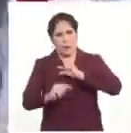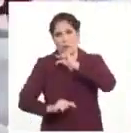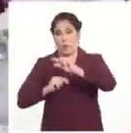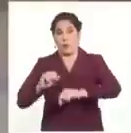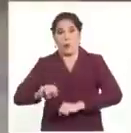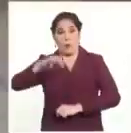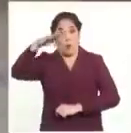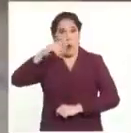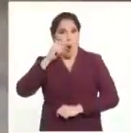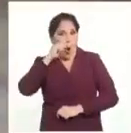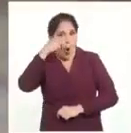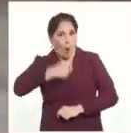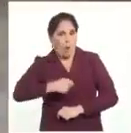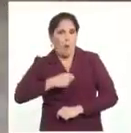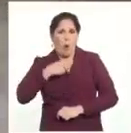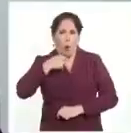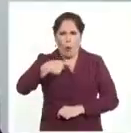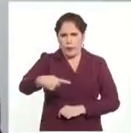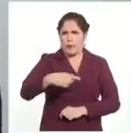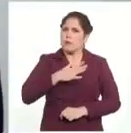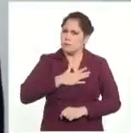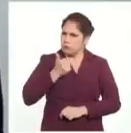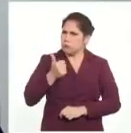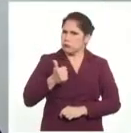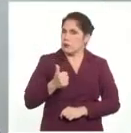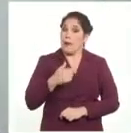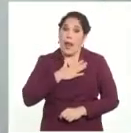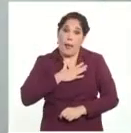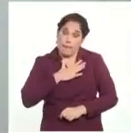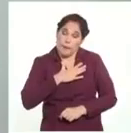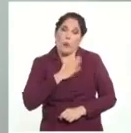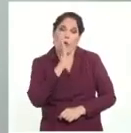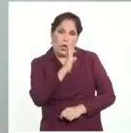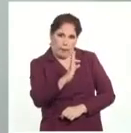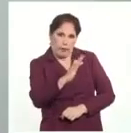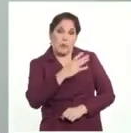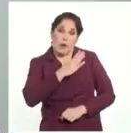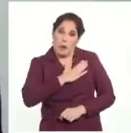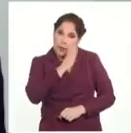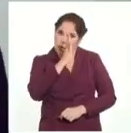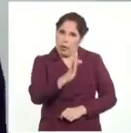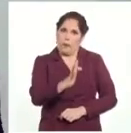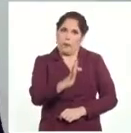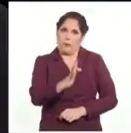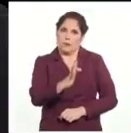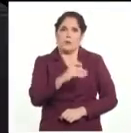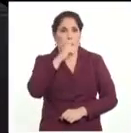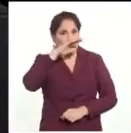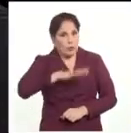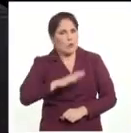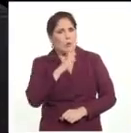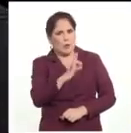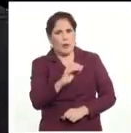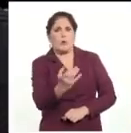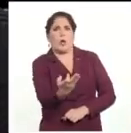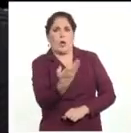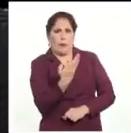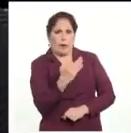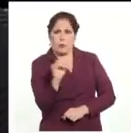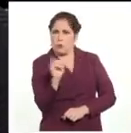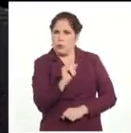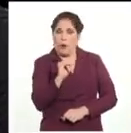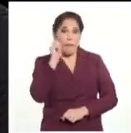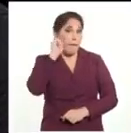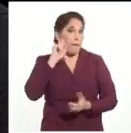opinión sea tenida en cuenta. Yo creo que es una muestra de respeto por el ser humano, incluso desde las primeras edades. Y no creo que los padres perdamos